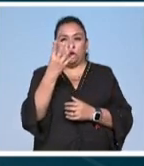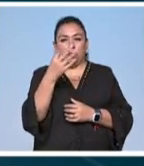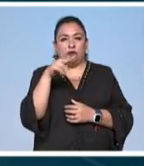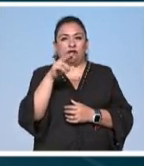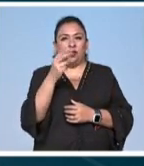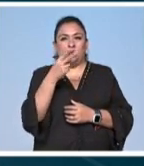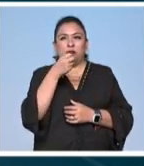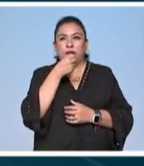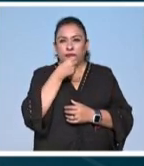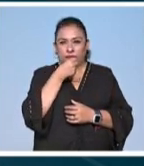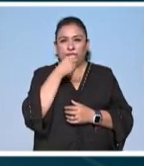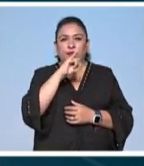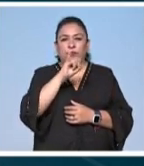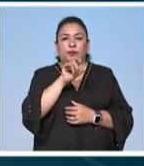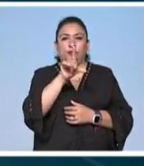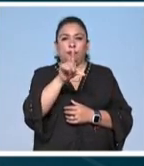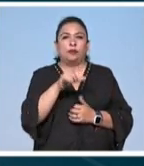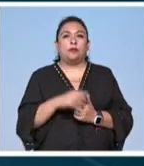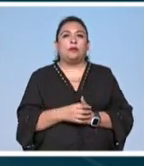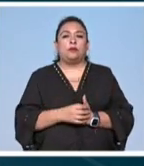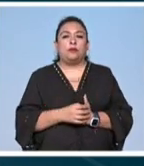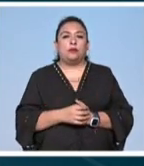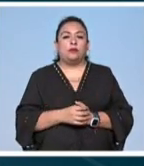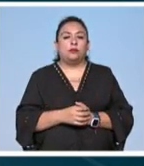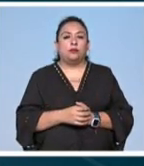Noticias 22, Julio López